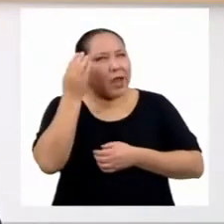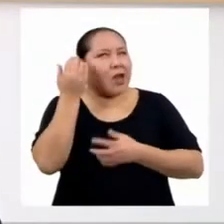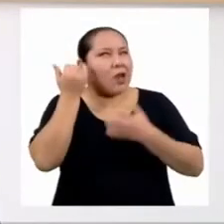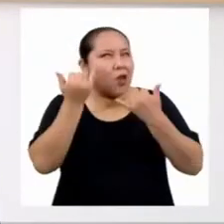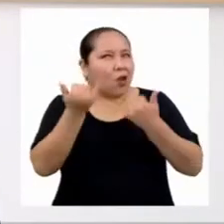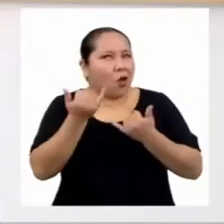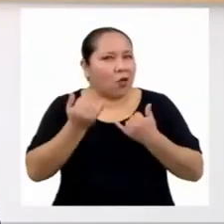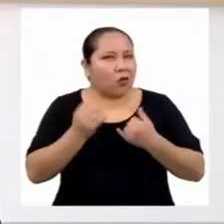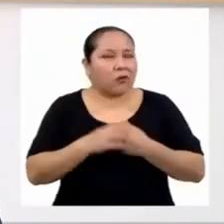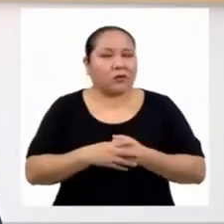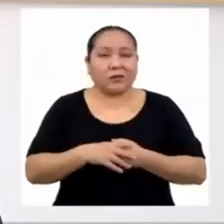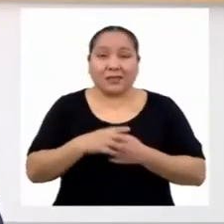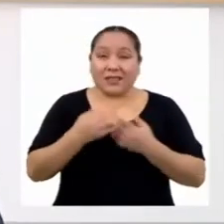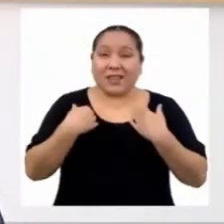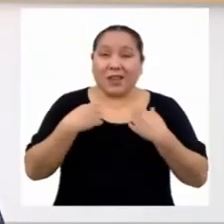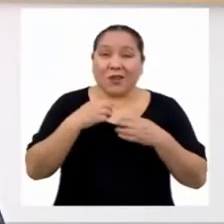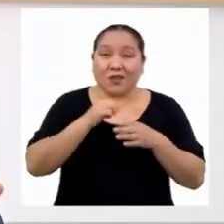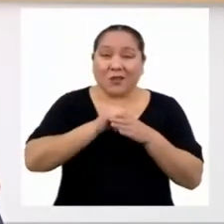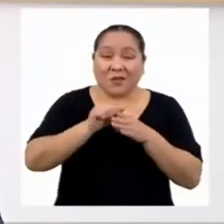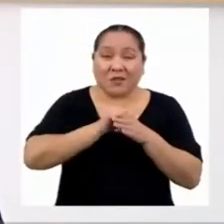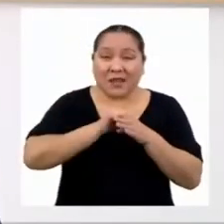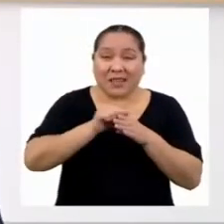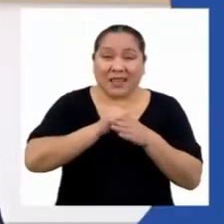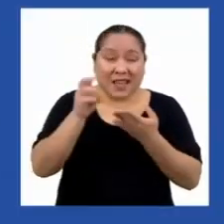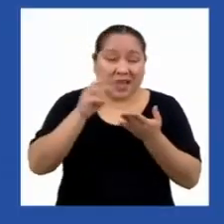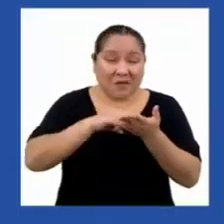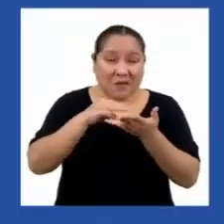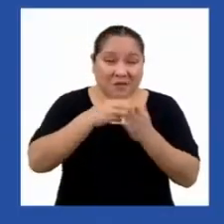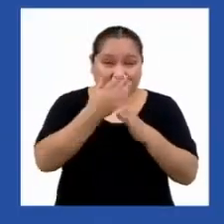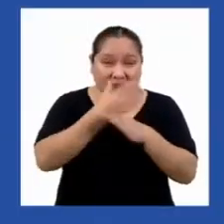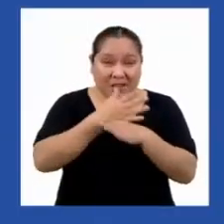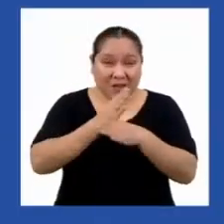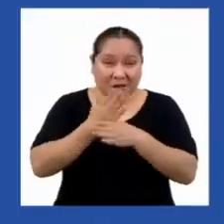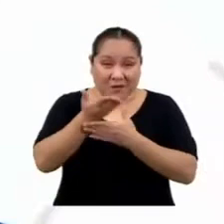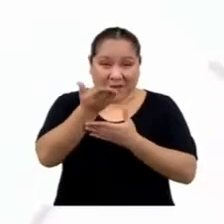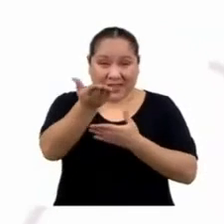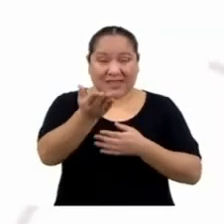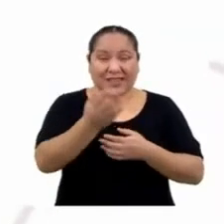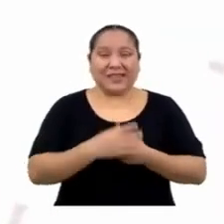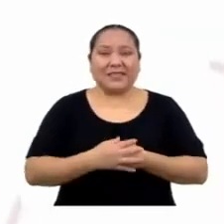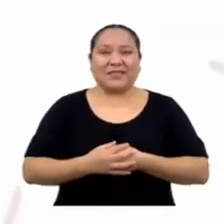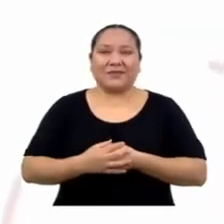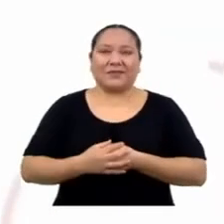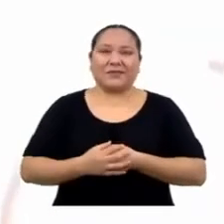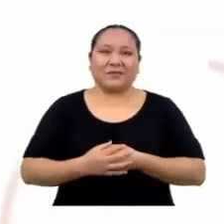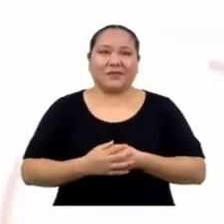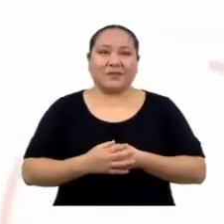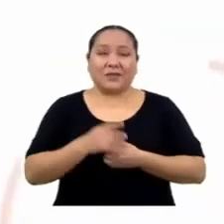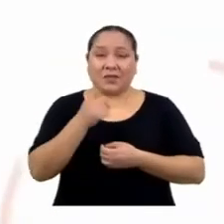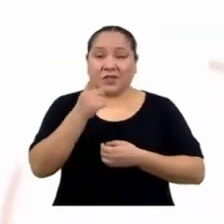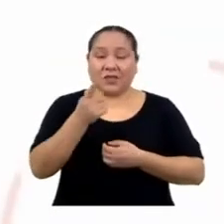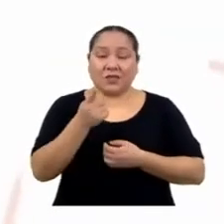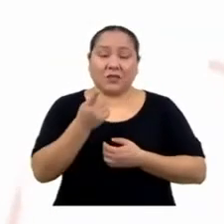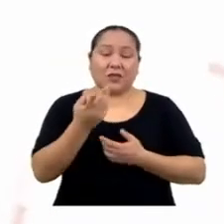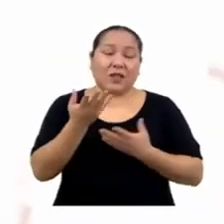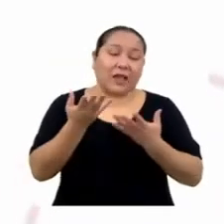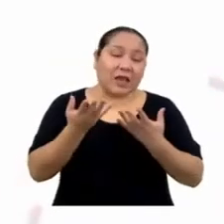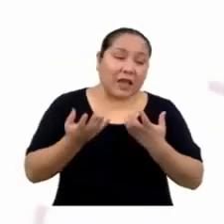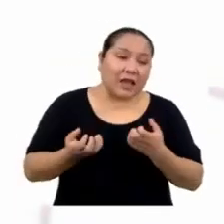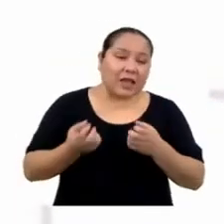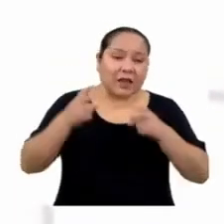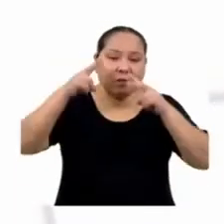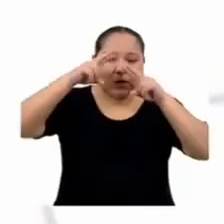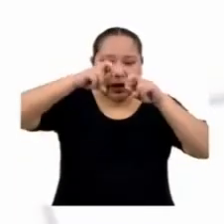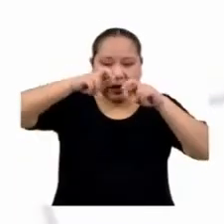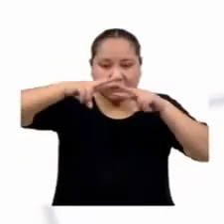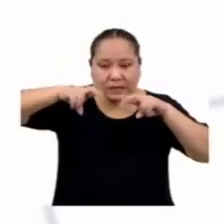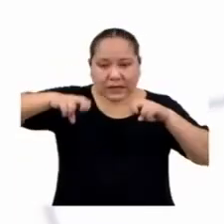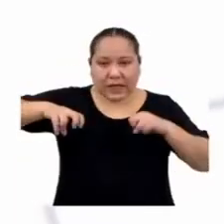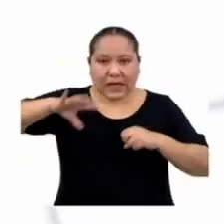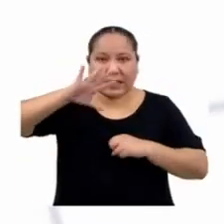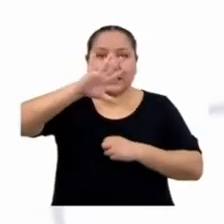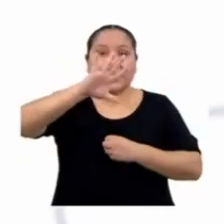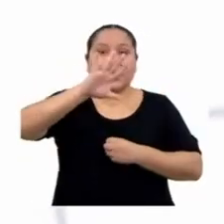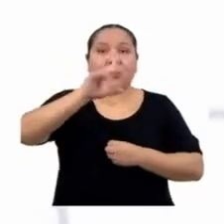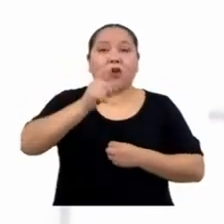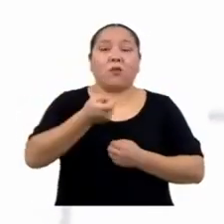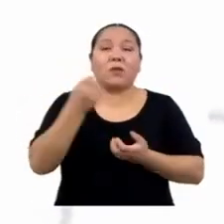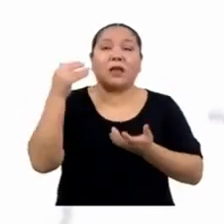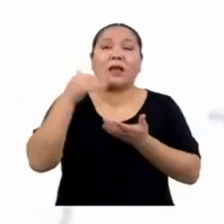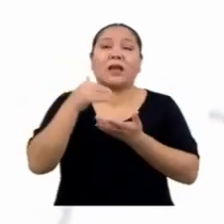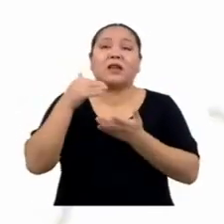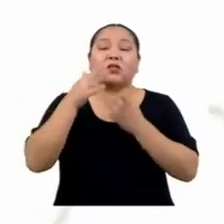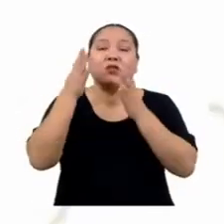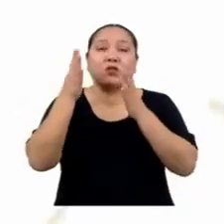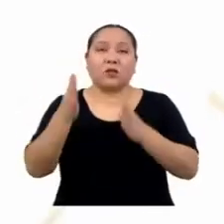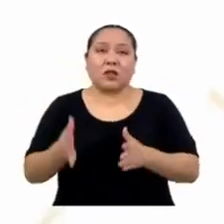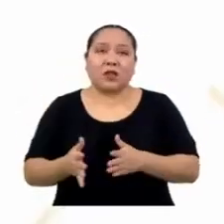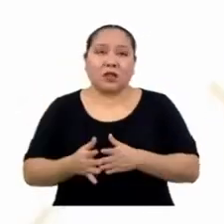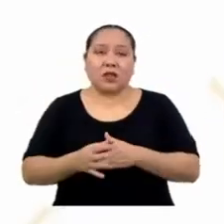Tengo ejercicio más para compartirles, por supuesto. Se desea hacer un estudio en los 5.000 estudiantes del